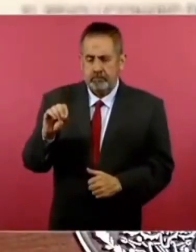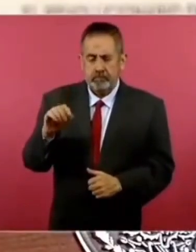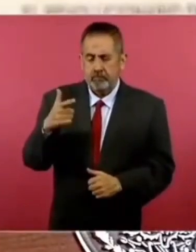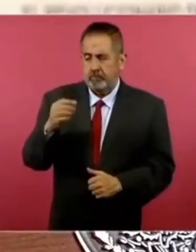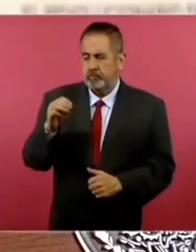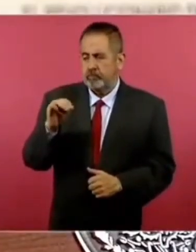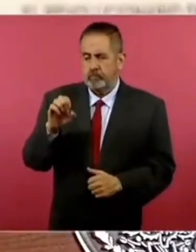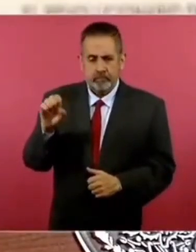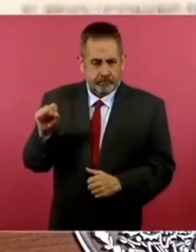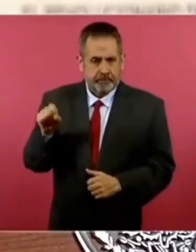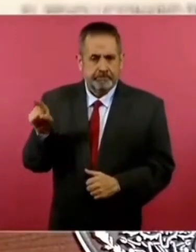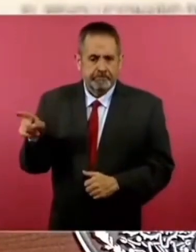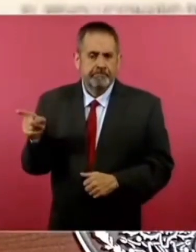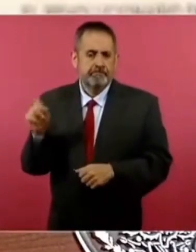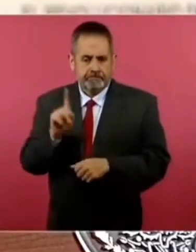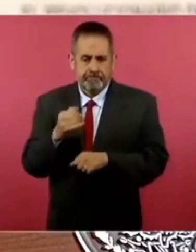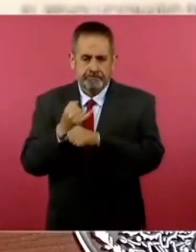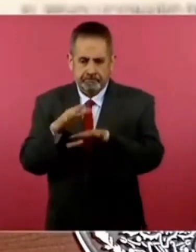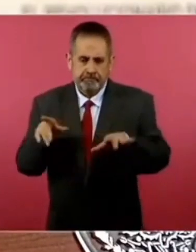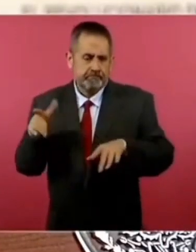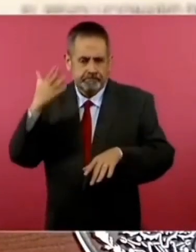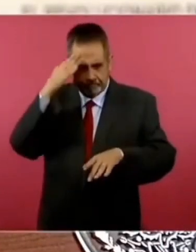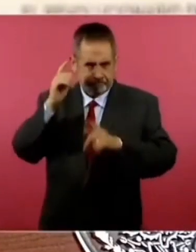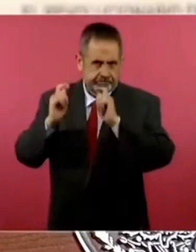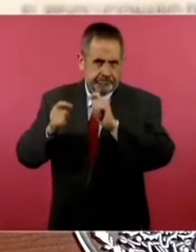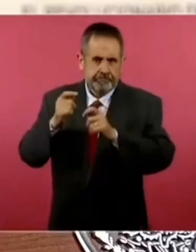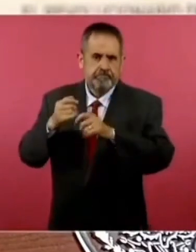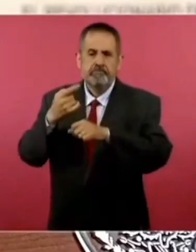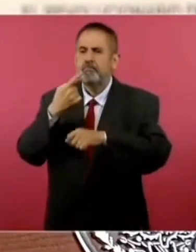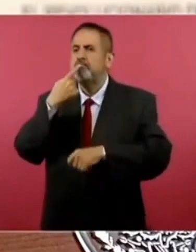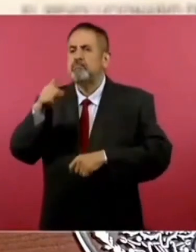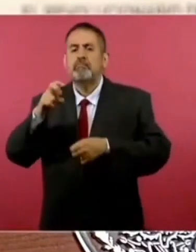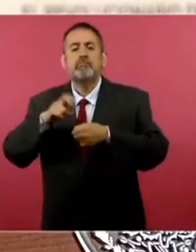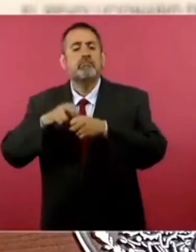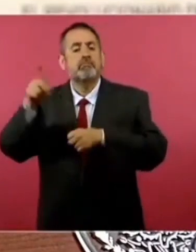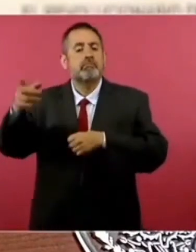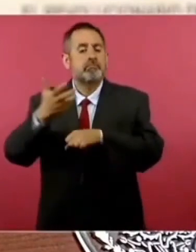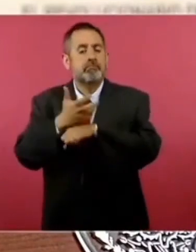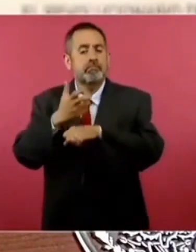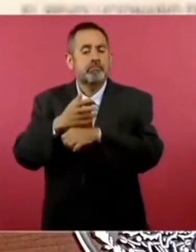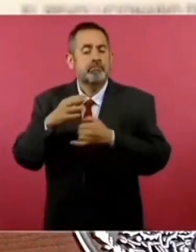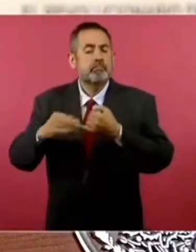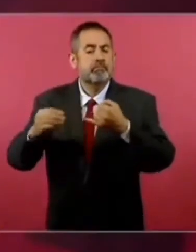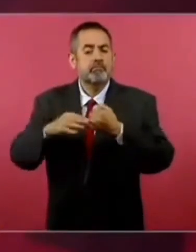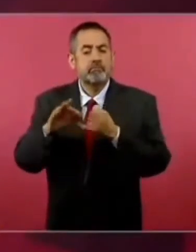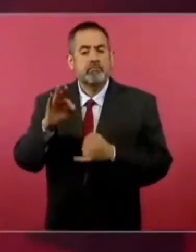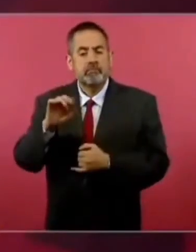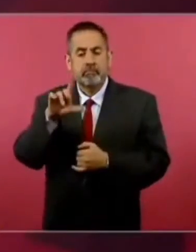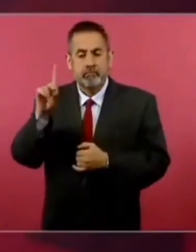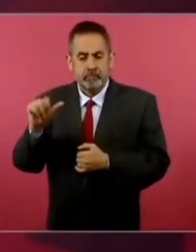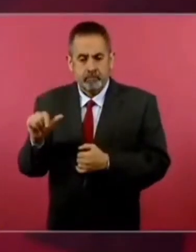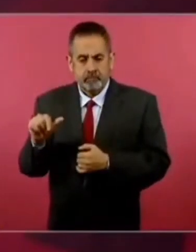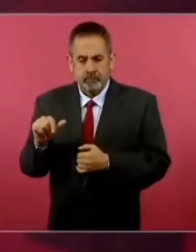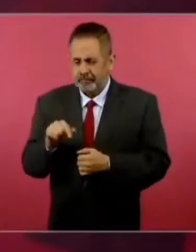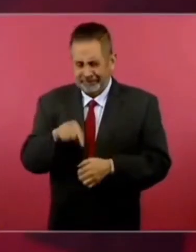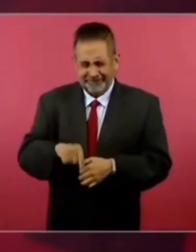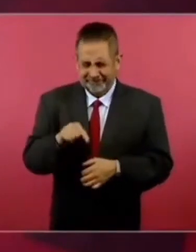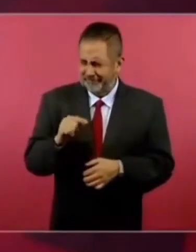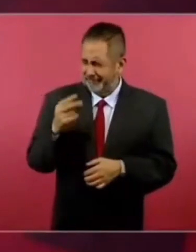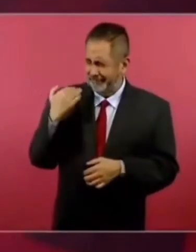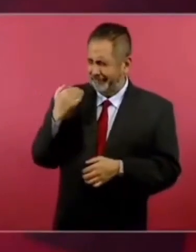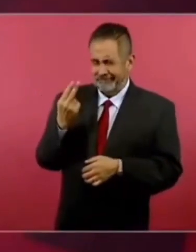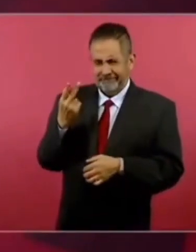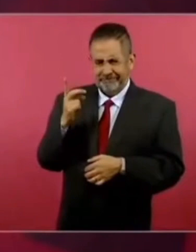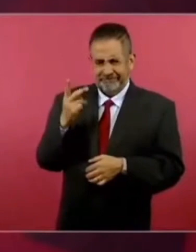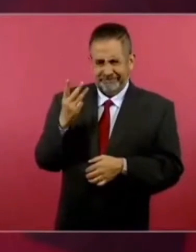denuncia que se presentó en Florida. Hace como dos o tres días aquí se preguntó